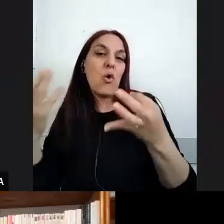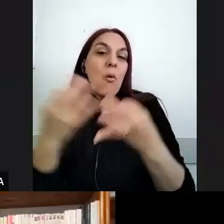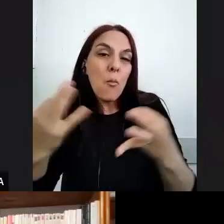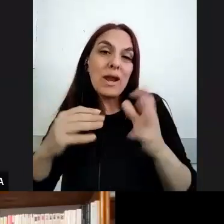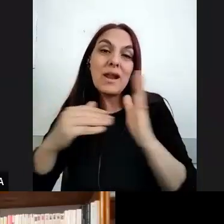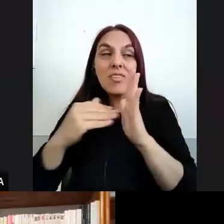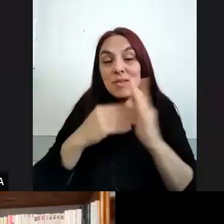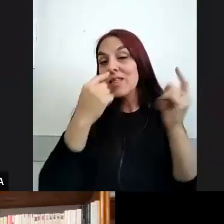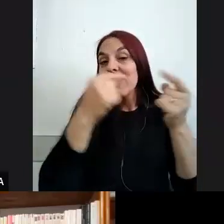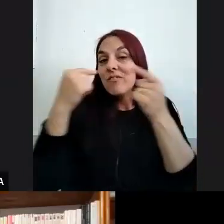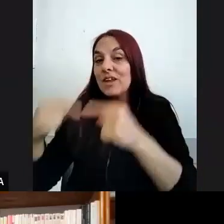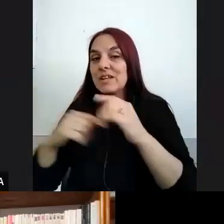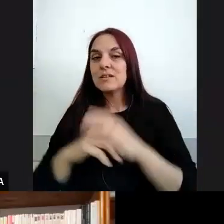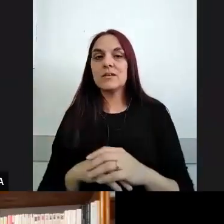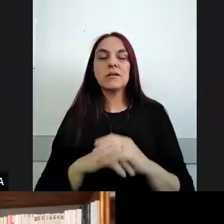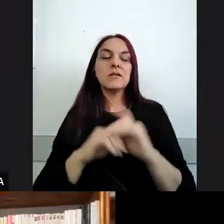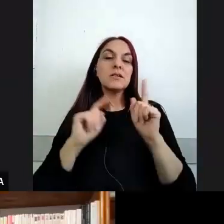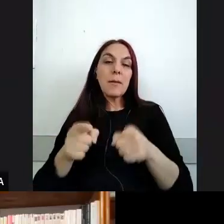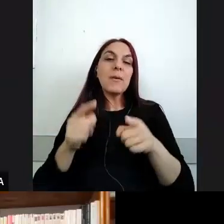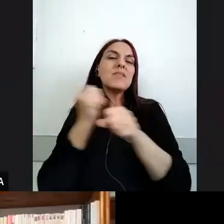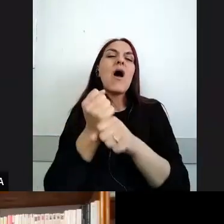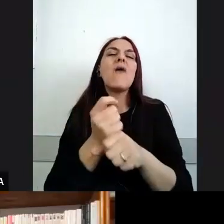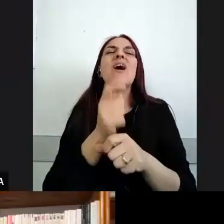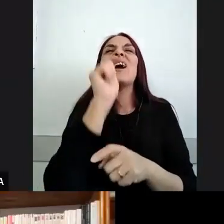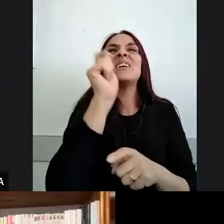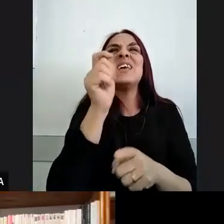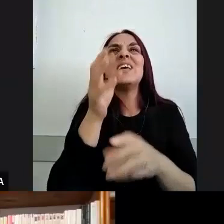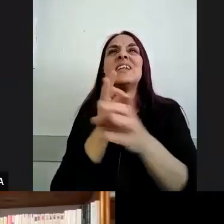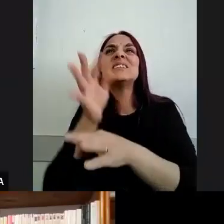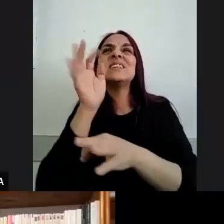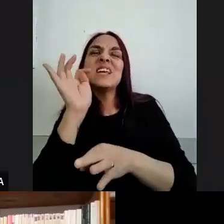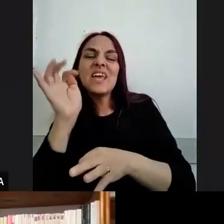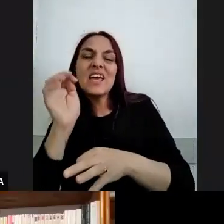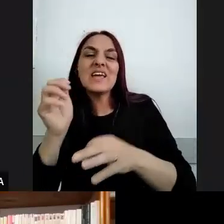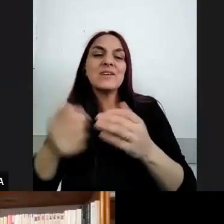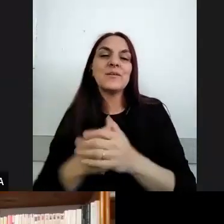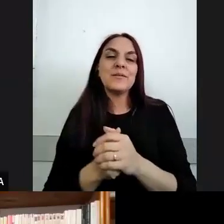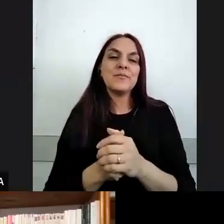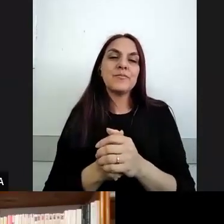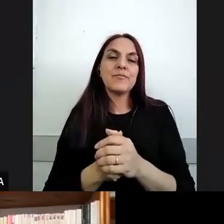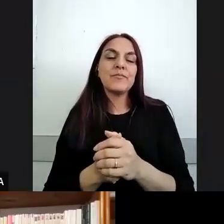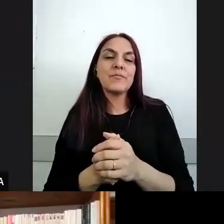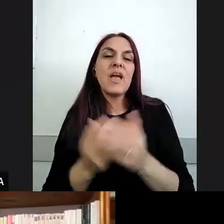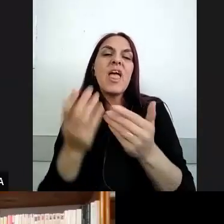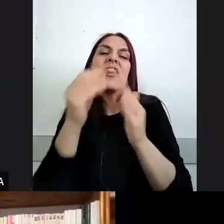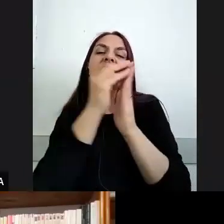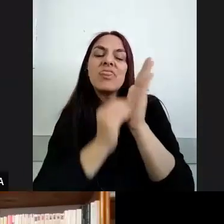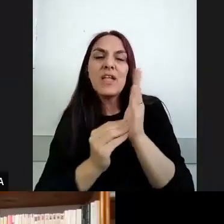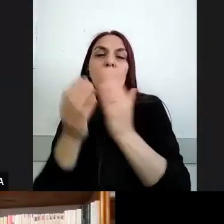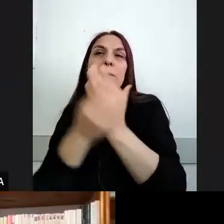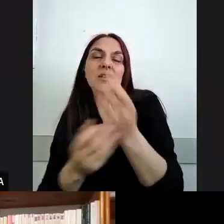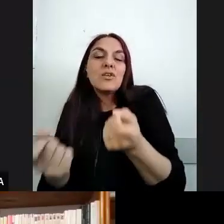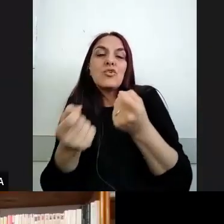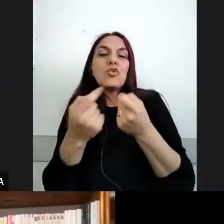están se está trabajando reconstruir las trayectorias ¿no? los datos que nos aportan el mismo ministerio de los